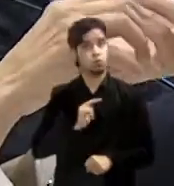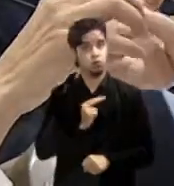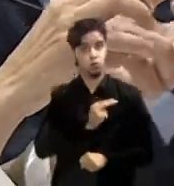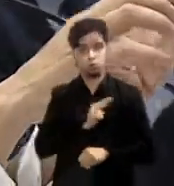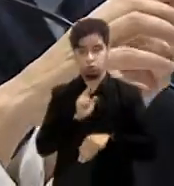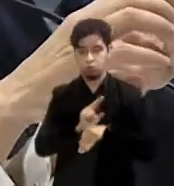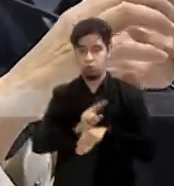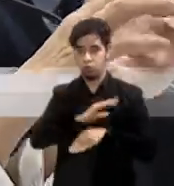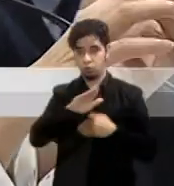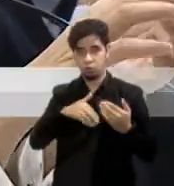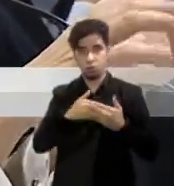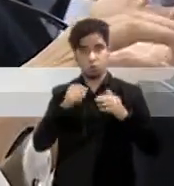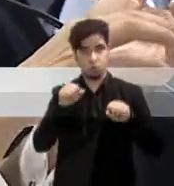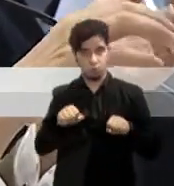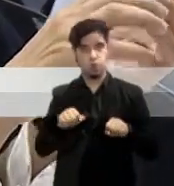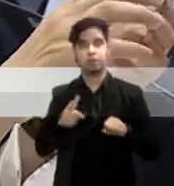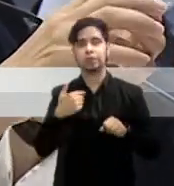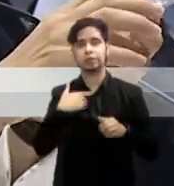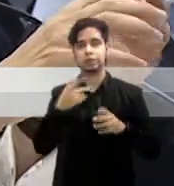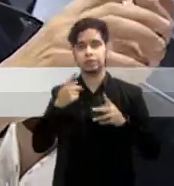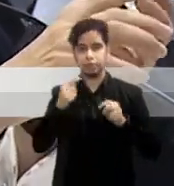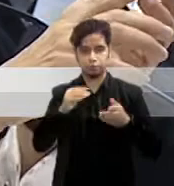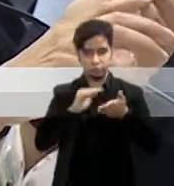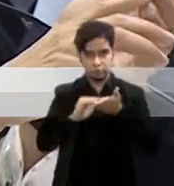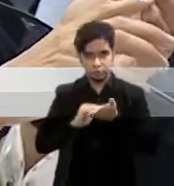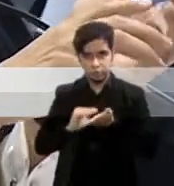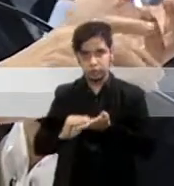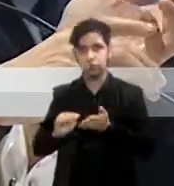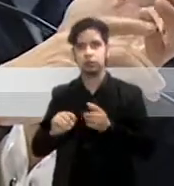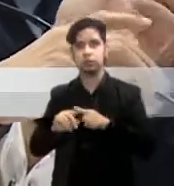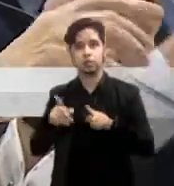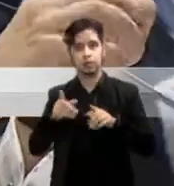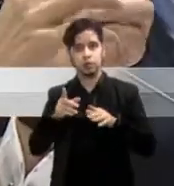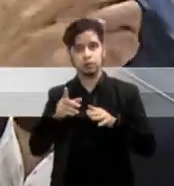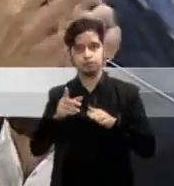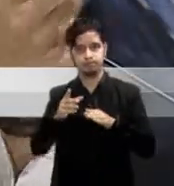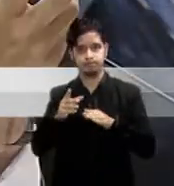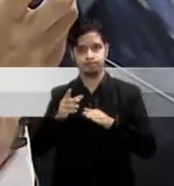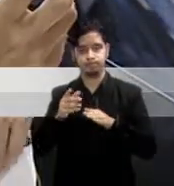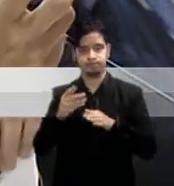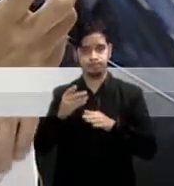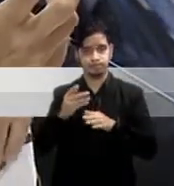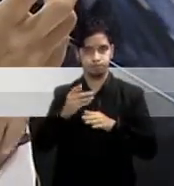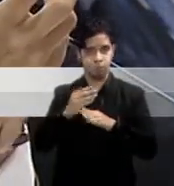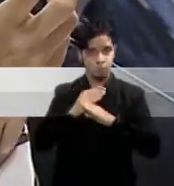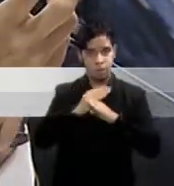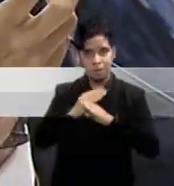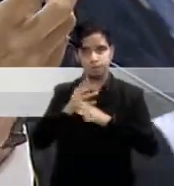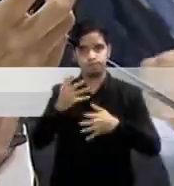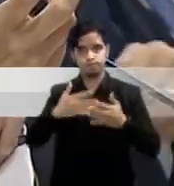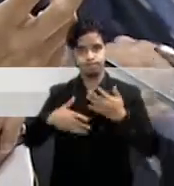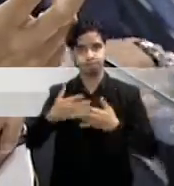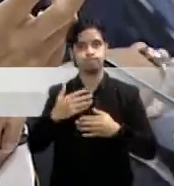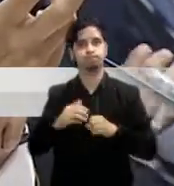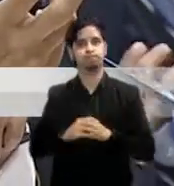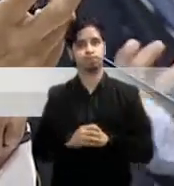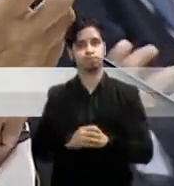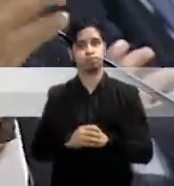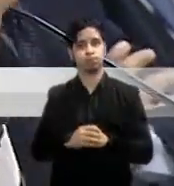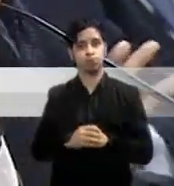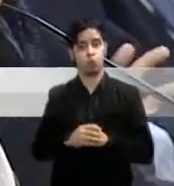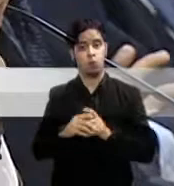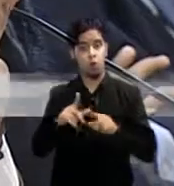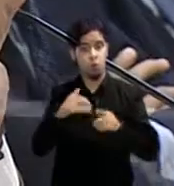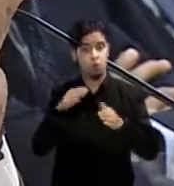y la llenamos de exenciones para combatir su regresividad en el origen. o la dejamos con una cantidad mínima de exenciones